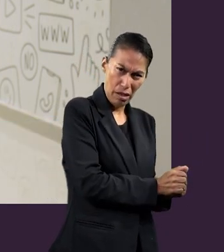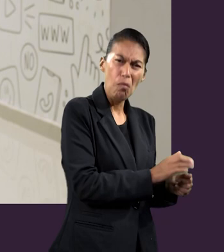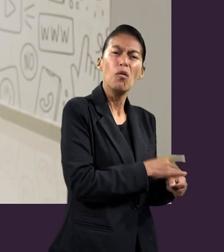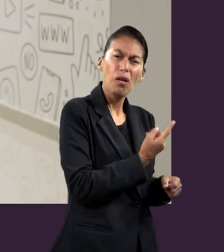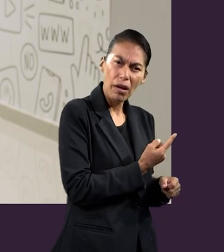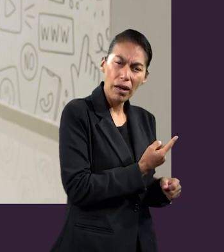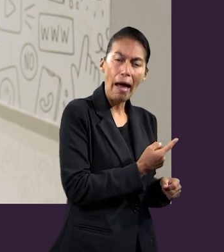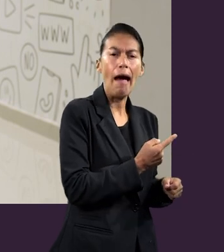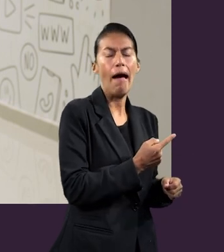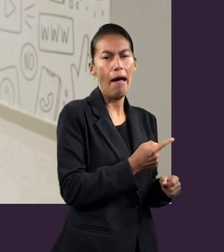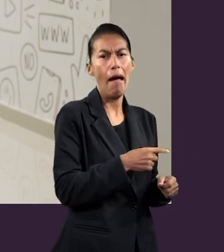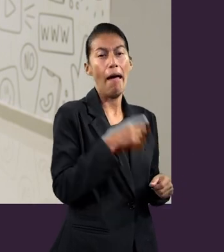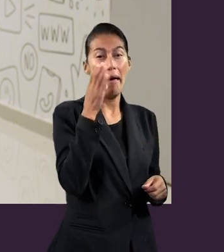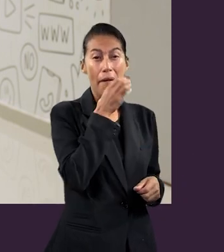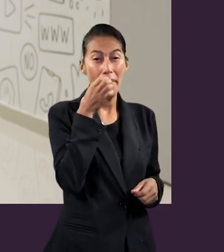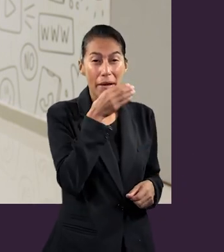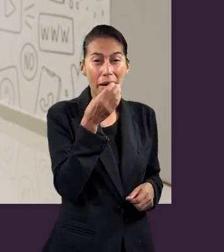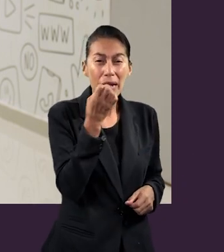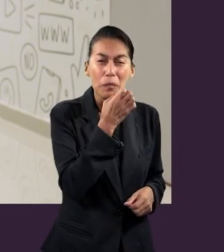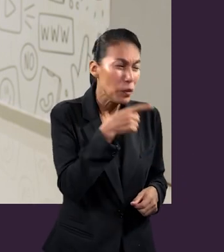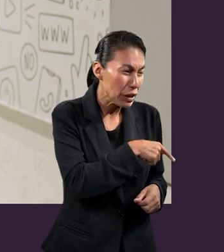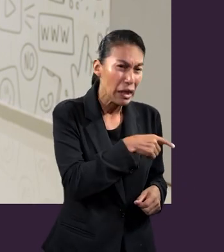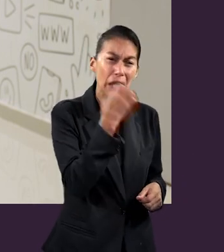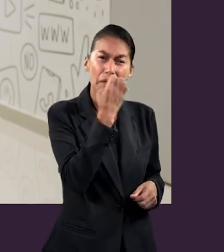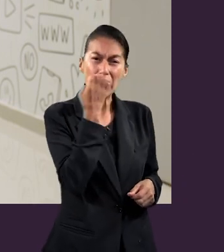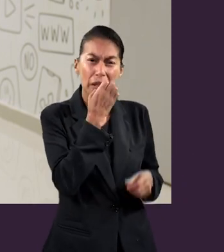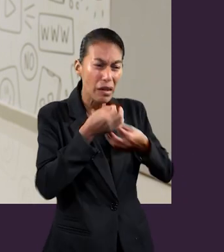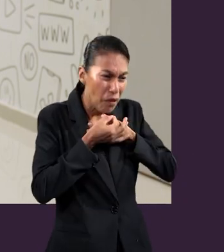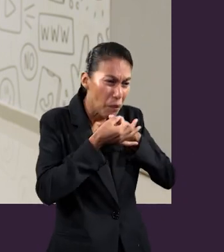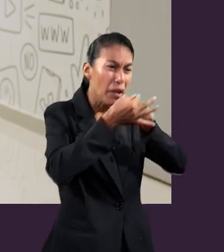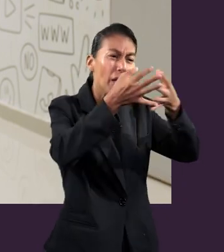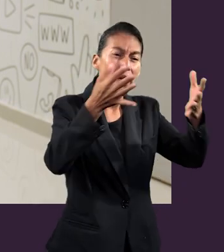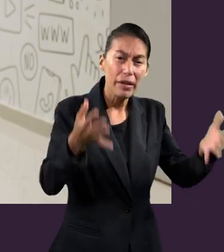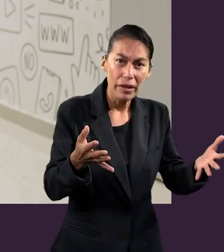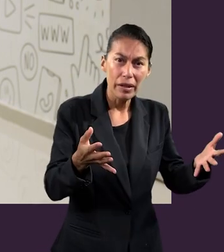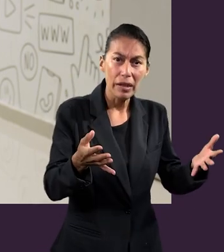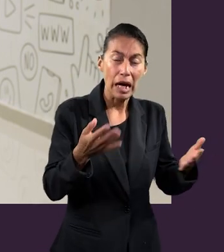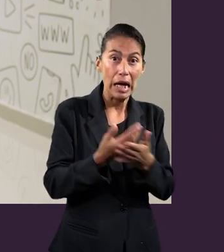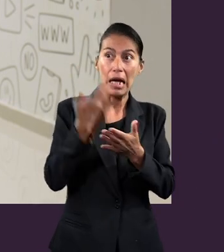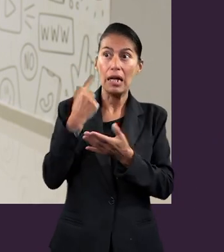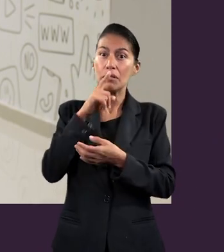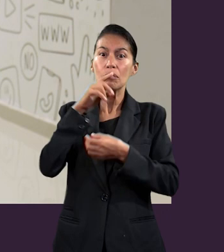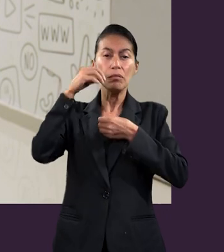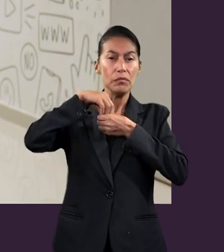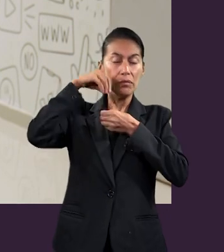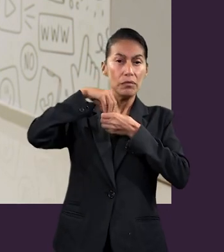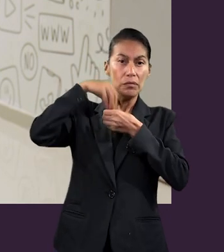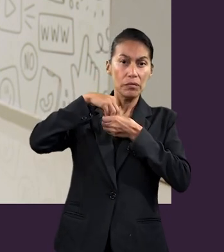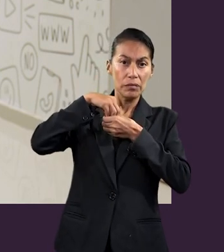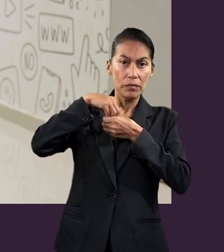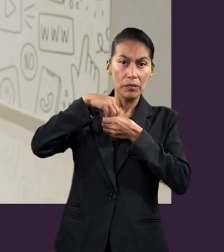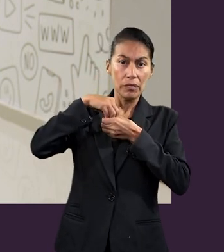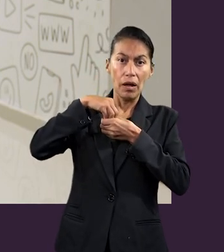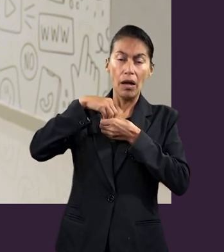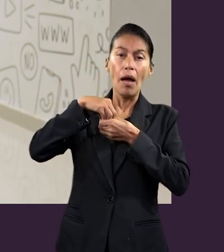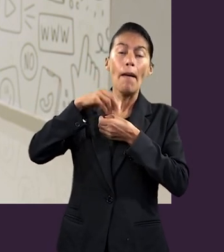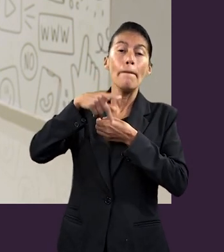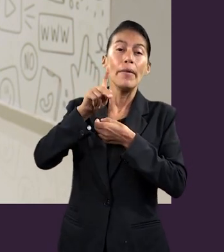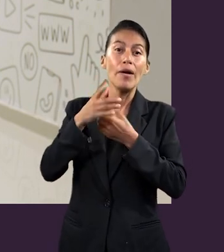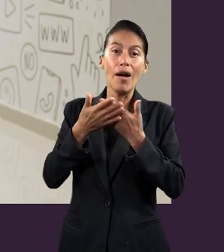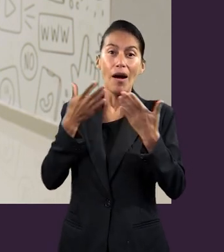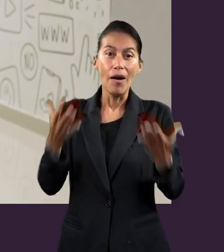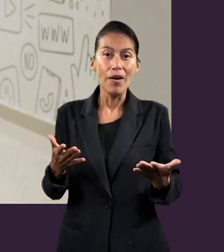él predica el Evangelio a los gentiles. Y ese misterio ha visto oculto, pero ahora a él le toca revelar ese misterio.